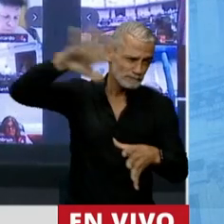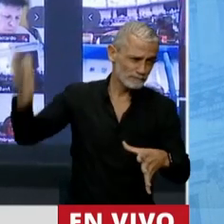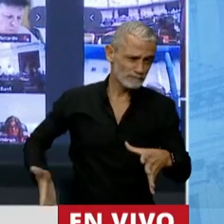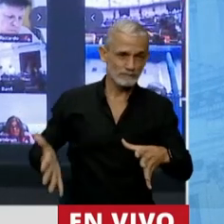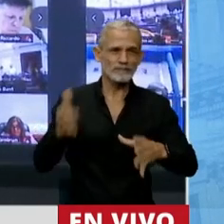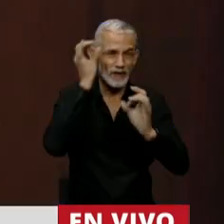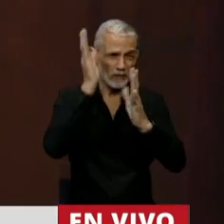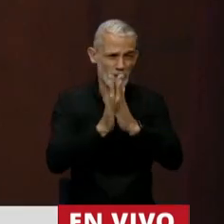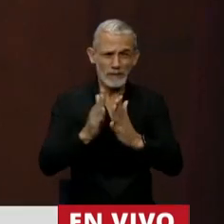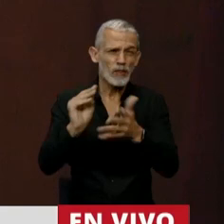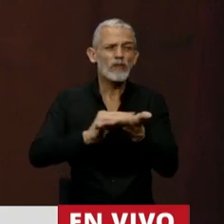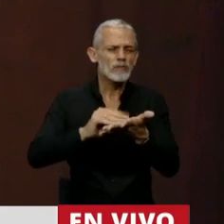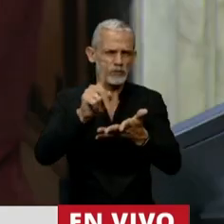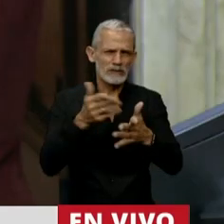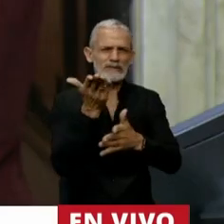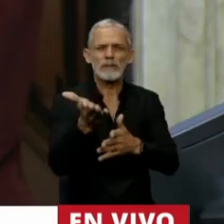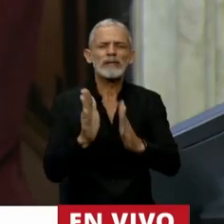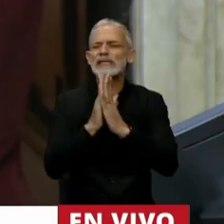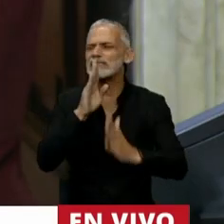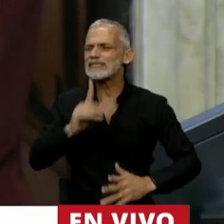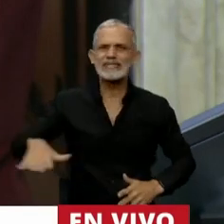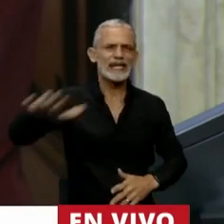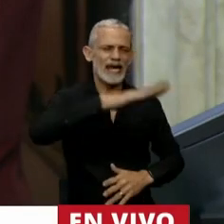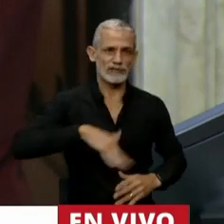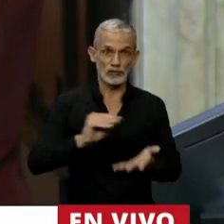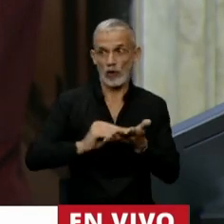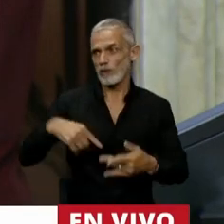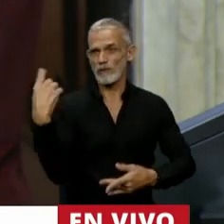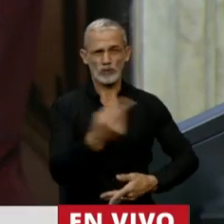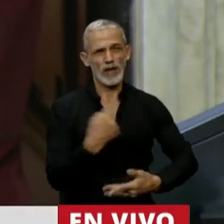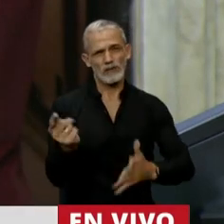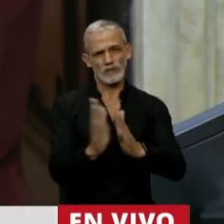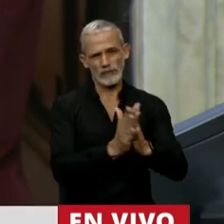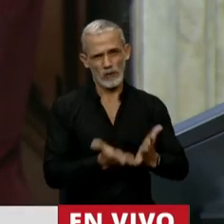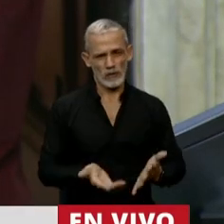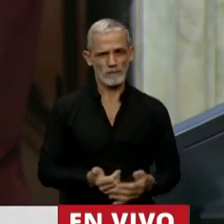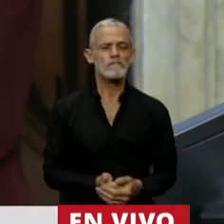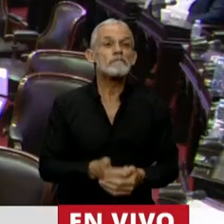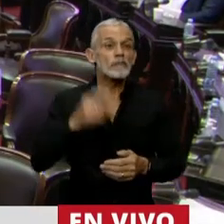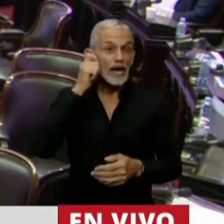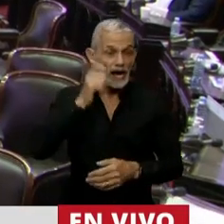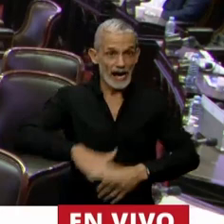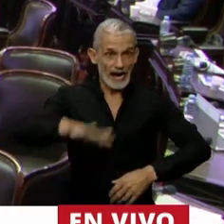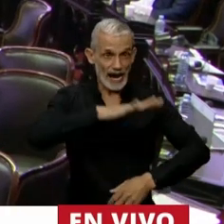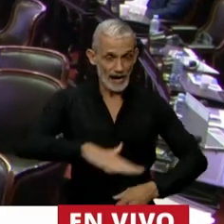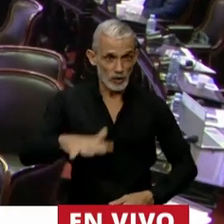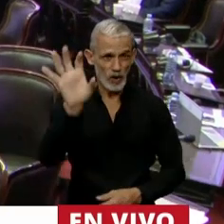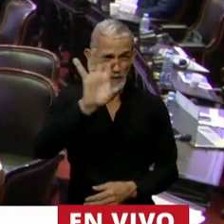Discúlpeme, diputado. Le voy a pedir silencio a los diputados, por favor. En Las Riojas